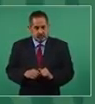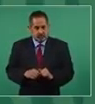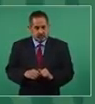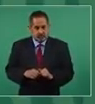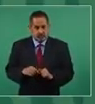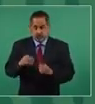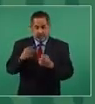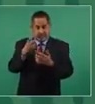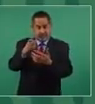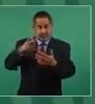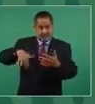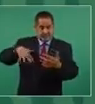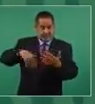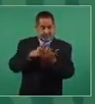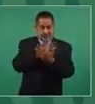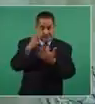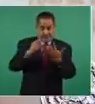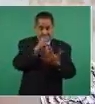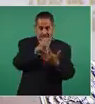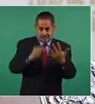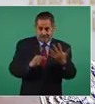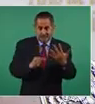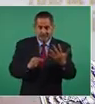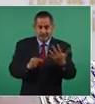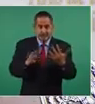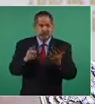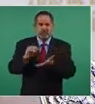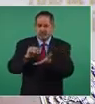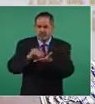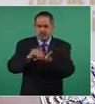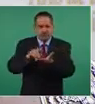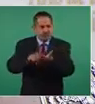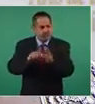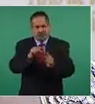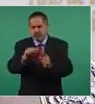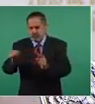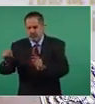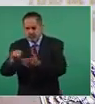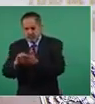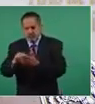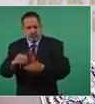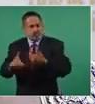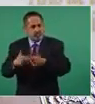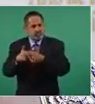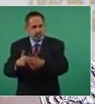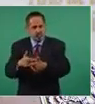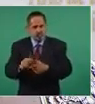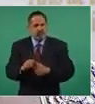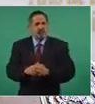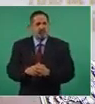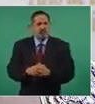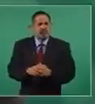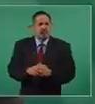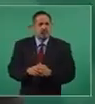Todos esos programas no sólo continúan, sino cuando se